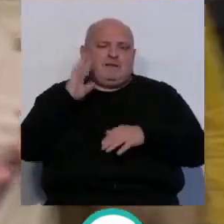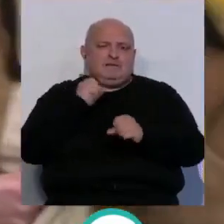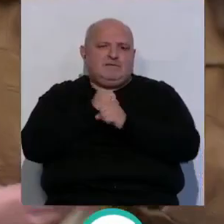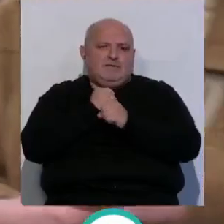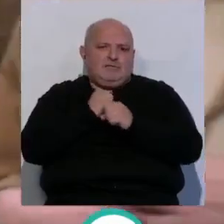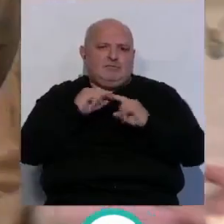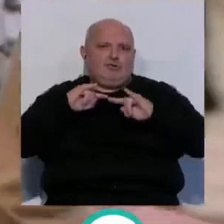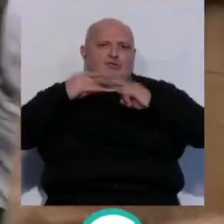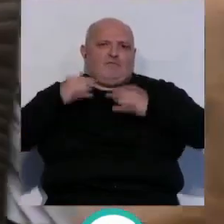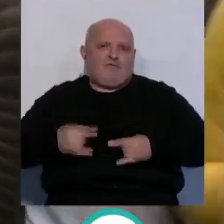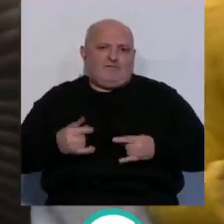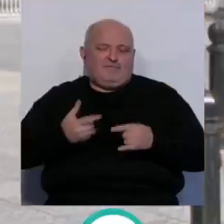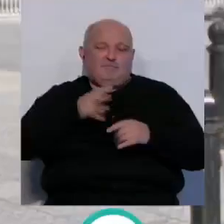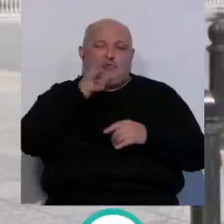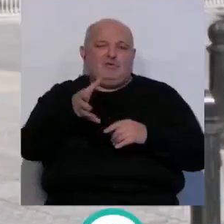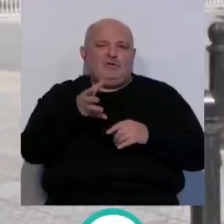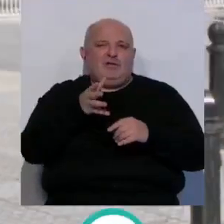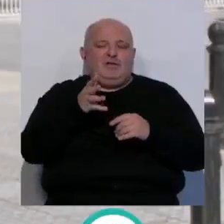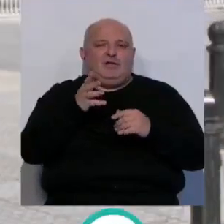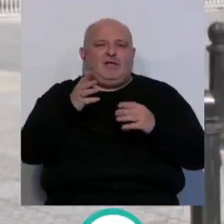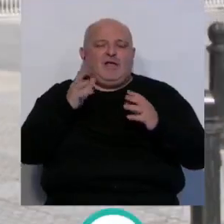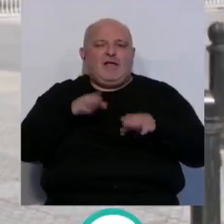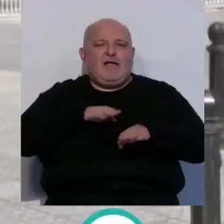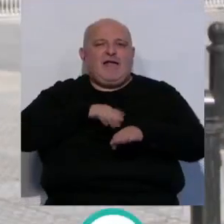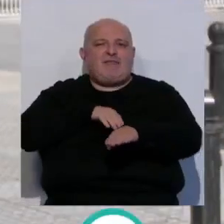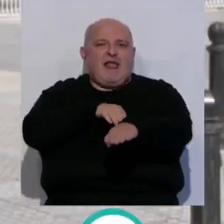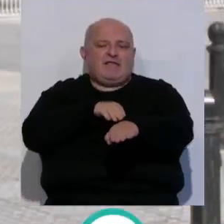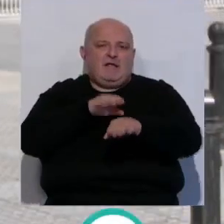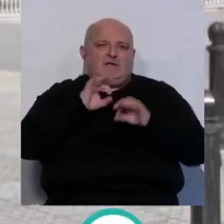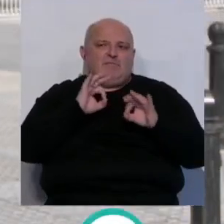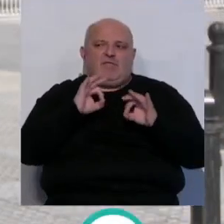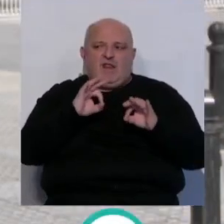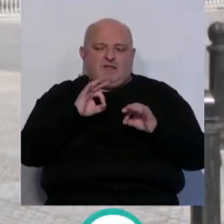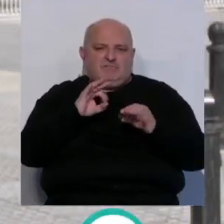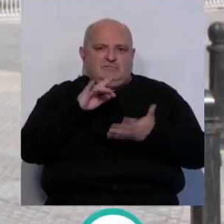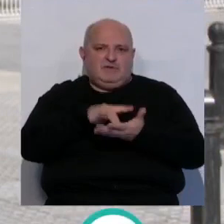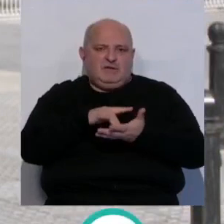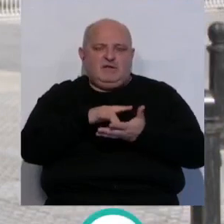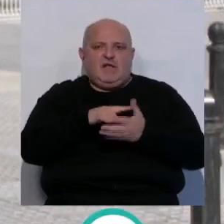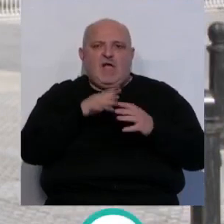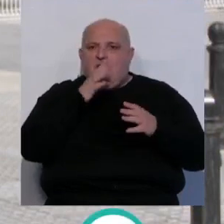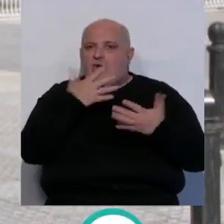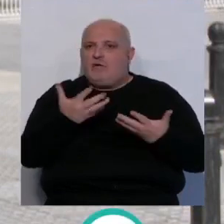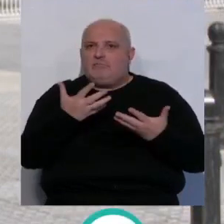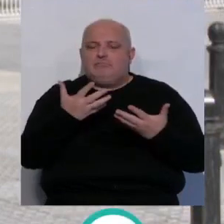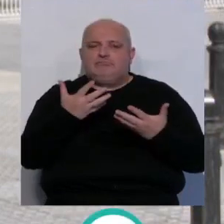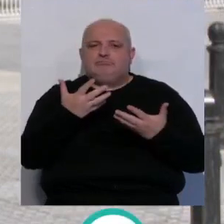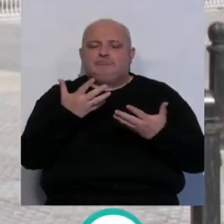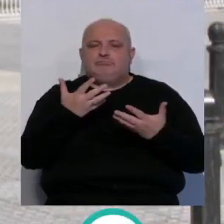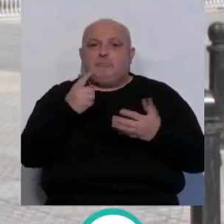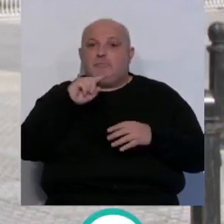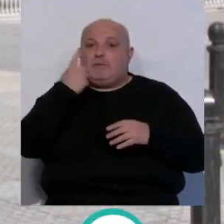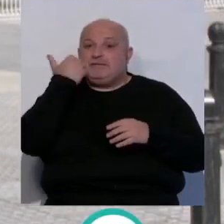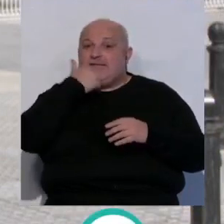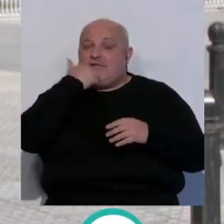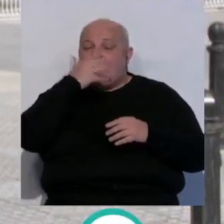refuerzo. También durante la cabalgata se hizo un dispositivo especial. Estamos hablando de que el primer